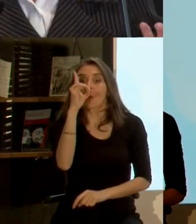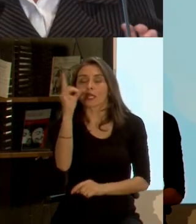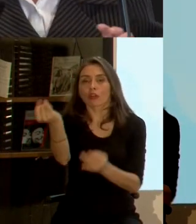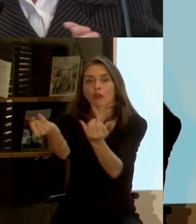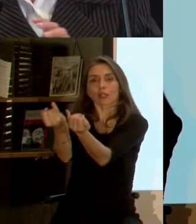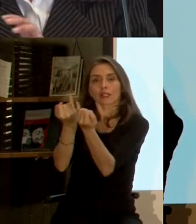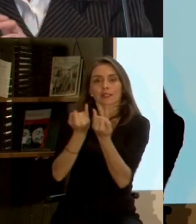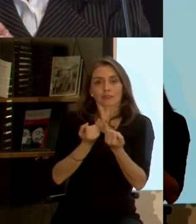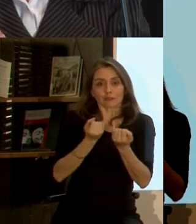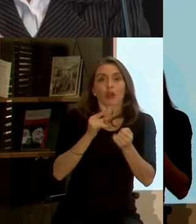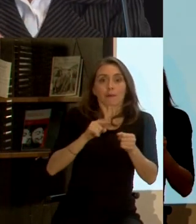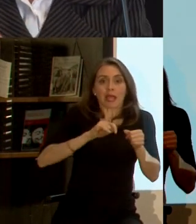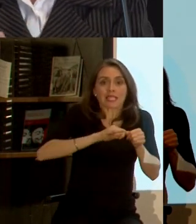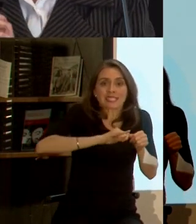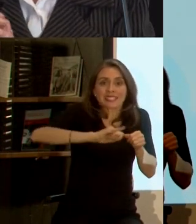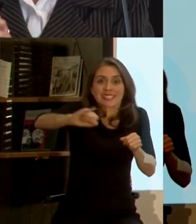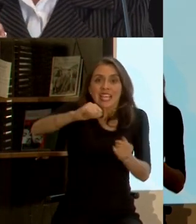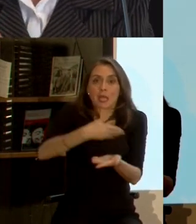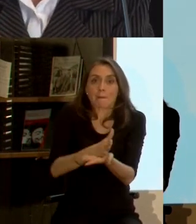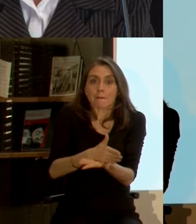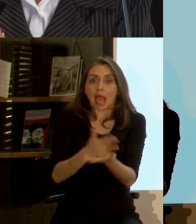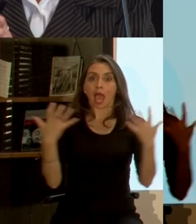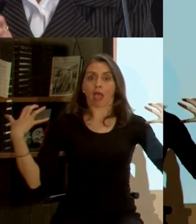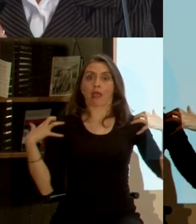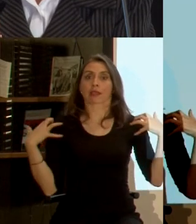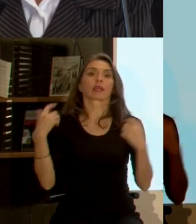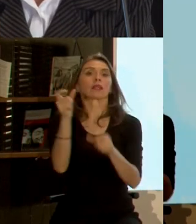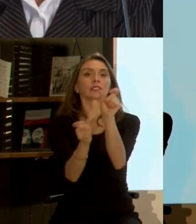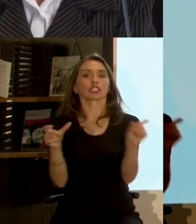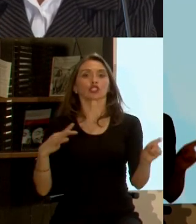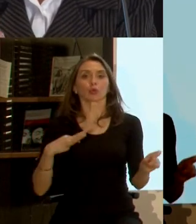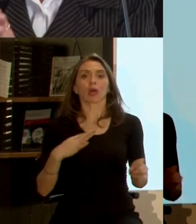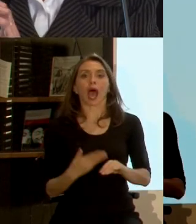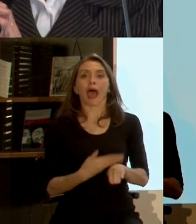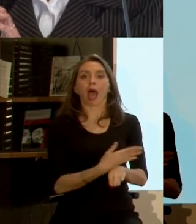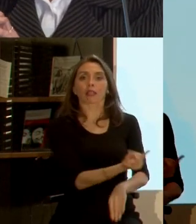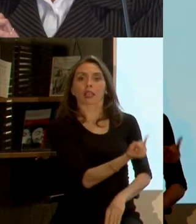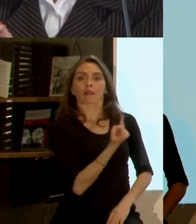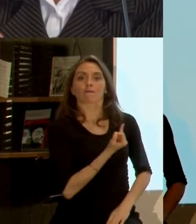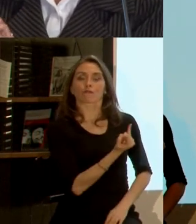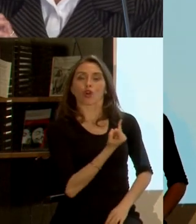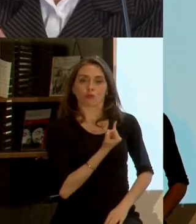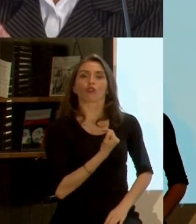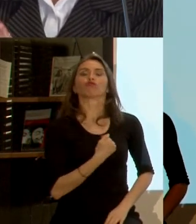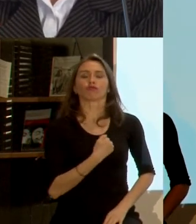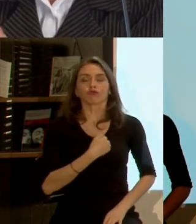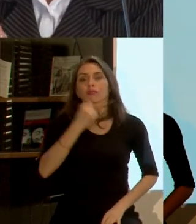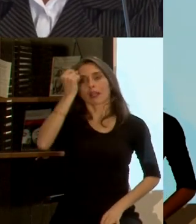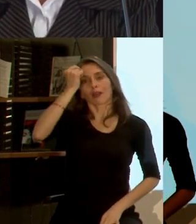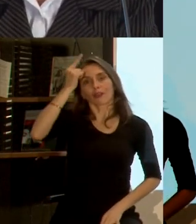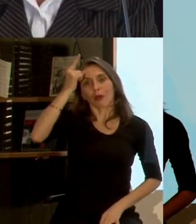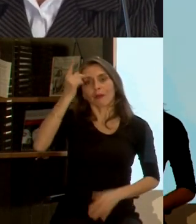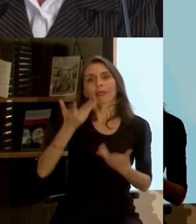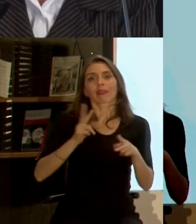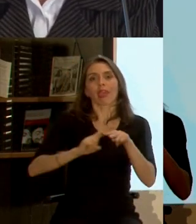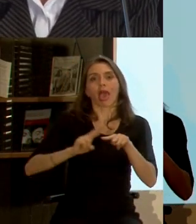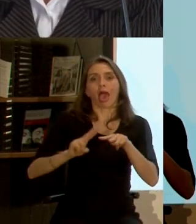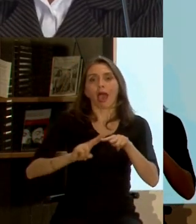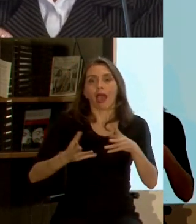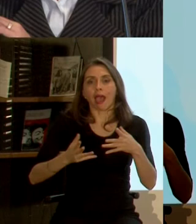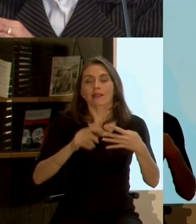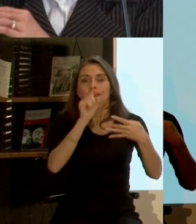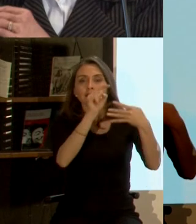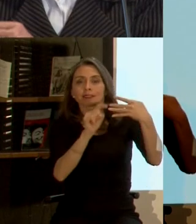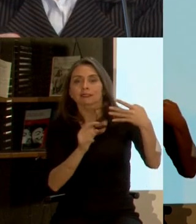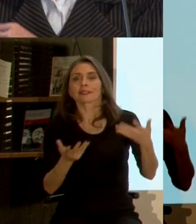dar continuidad a un plan son unos ciudadanos informados que entiendan cuáles son las acciones que se están